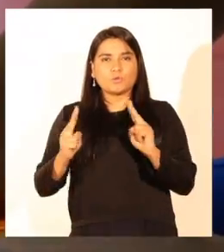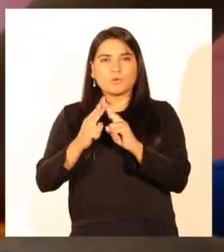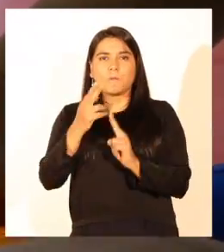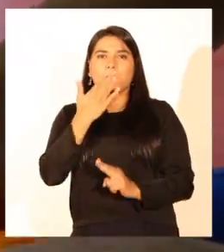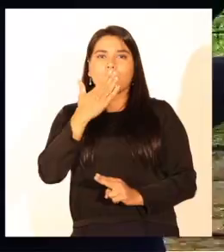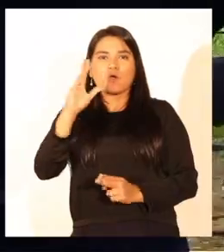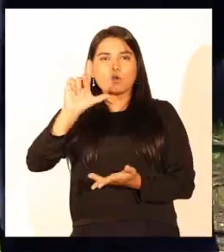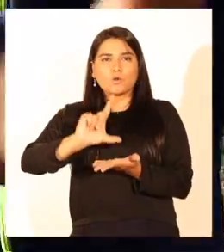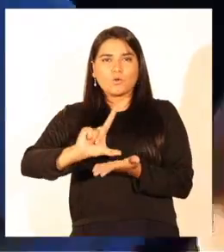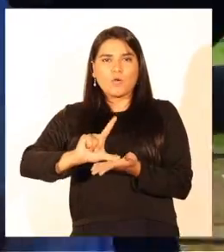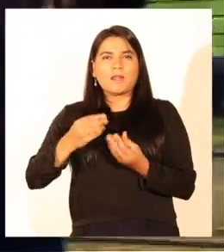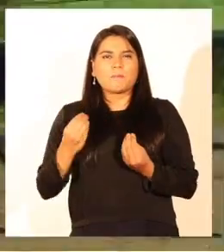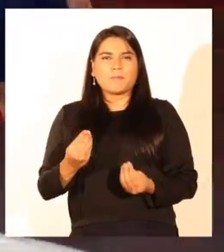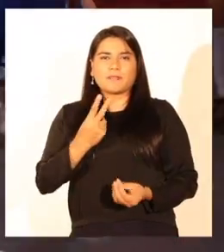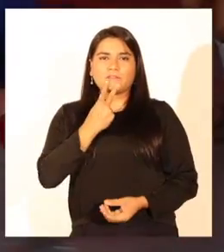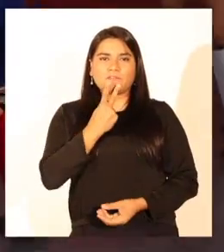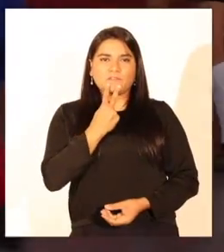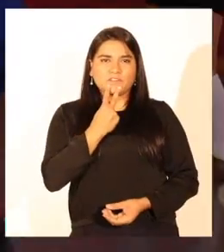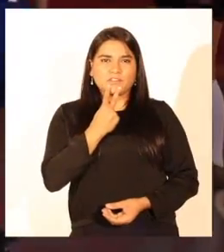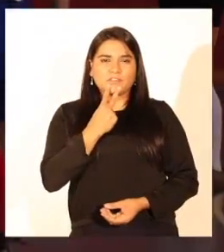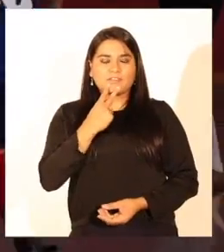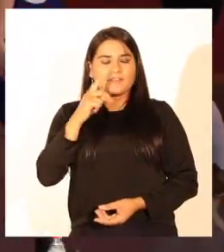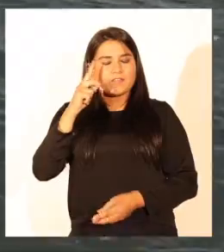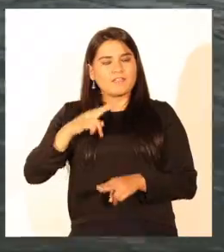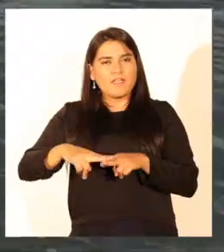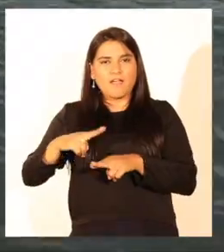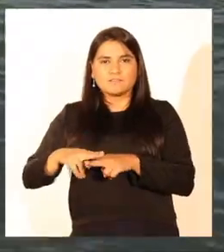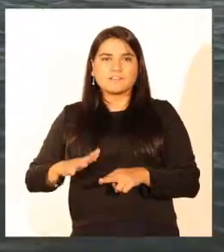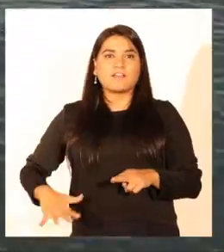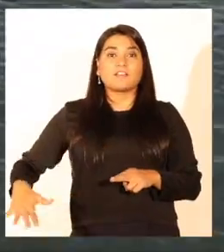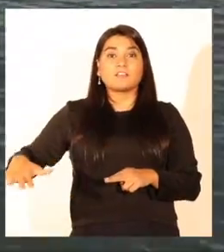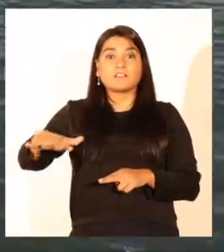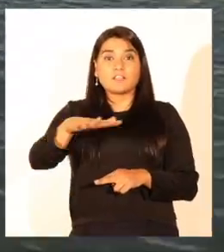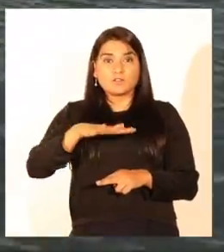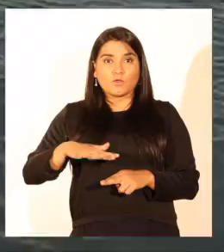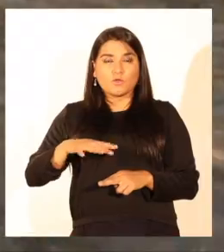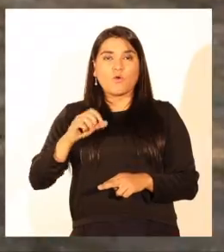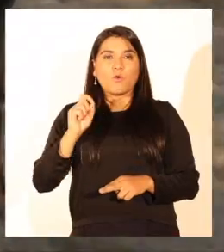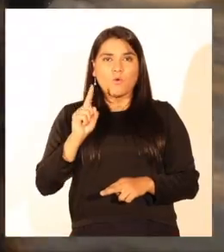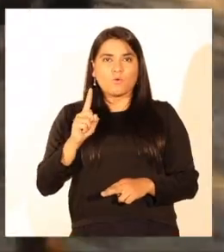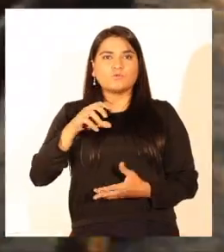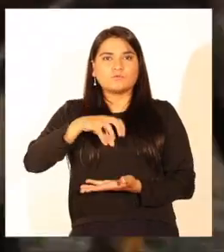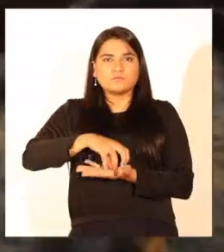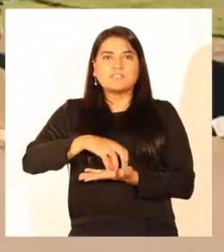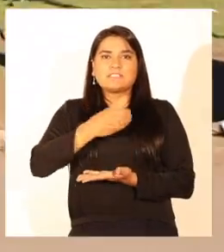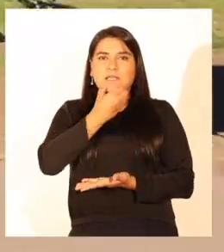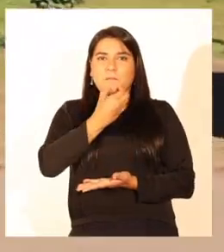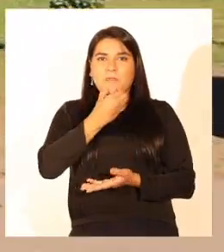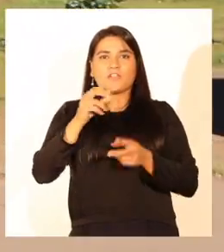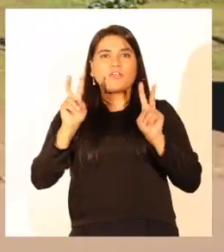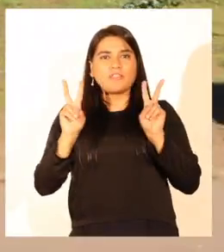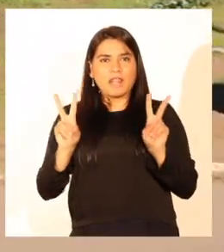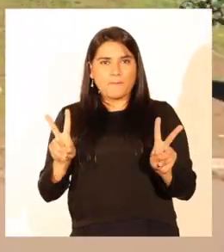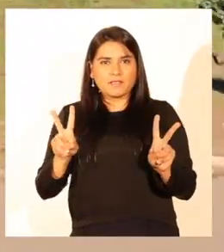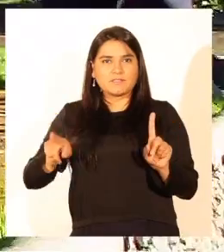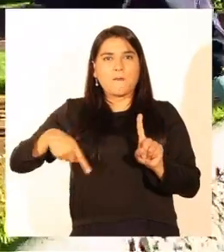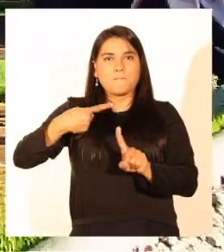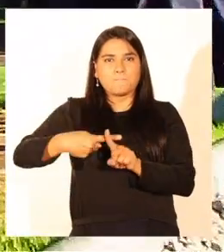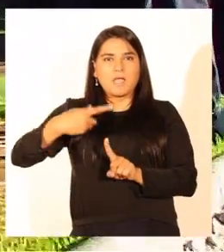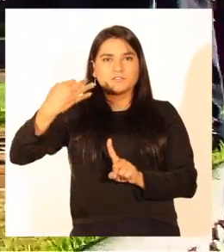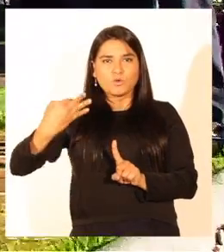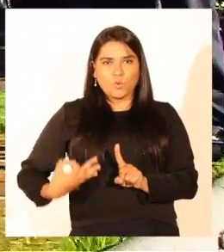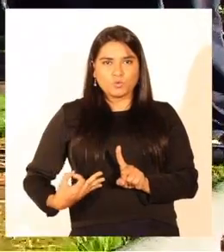un mejor lugar para vivir y crear entre todos un San Pedro de la Paz más